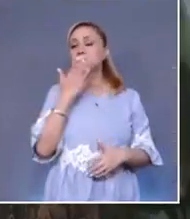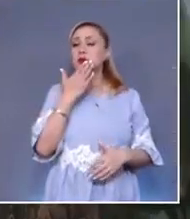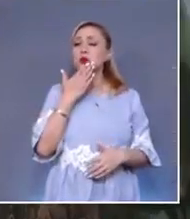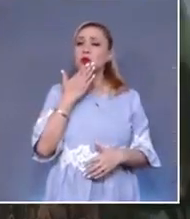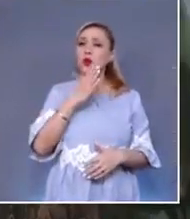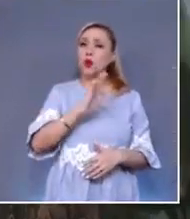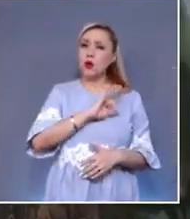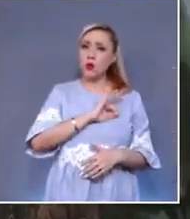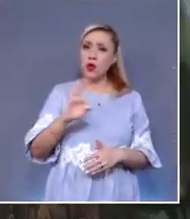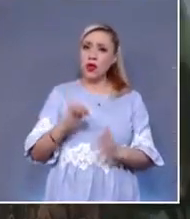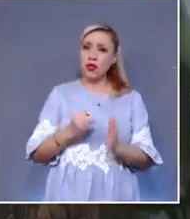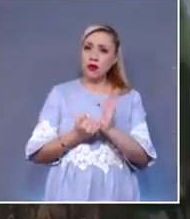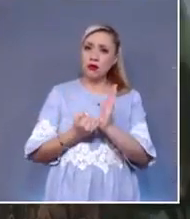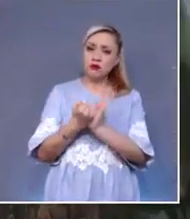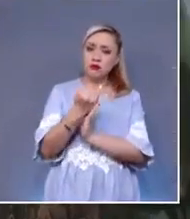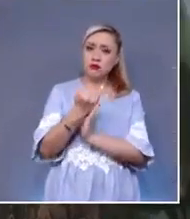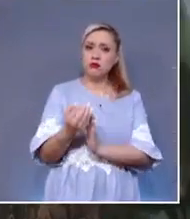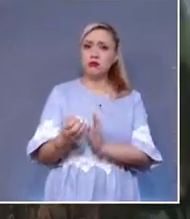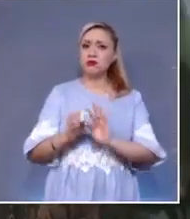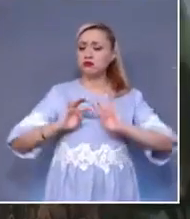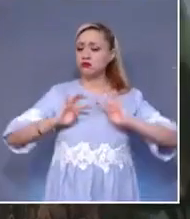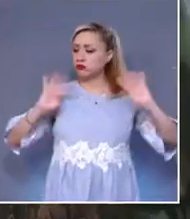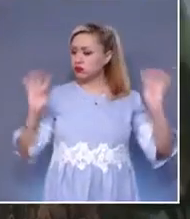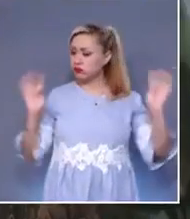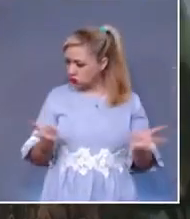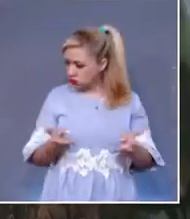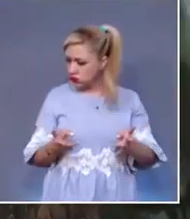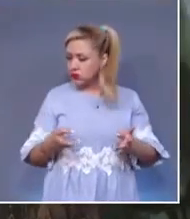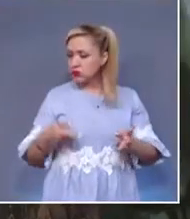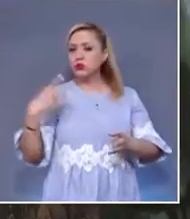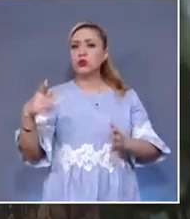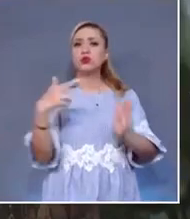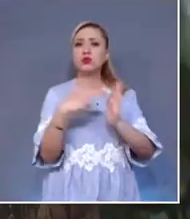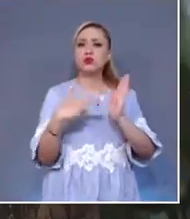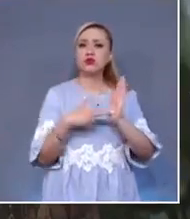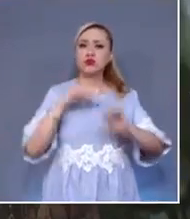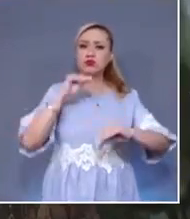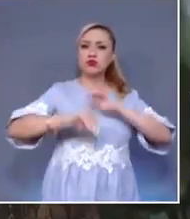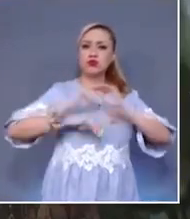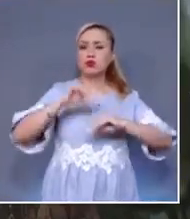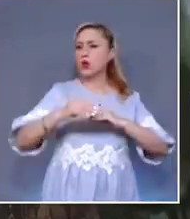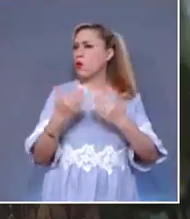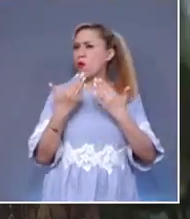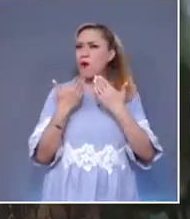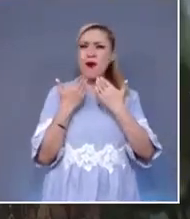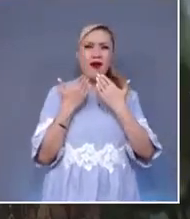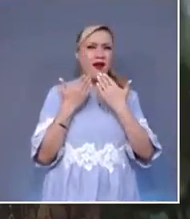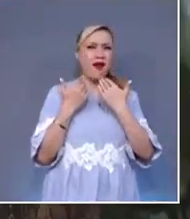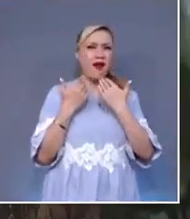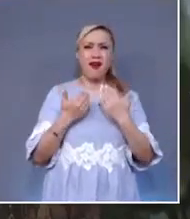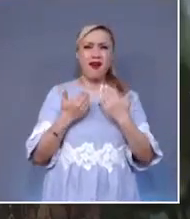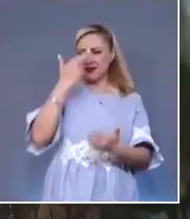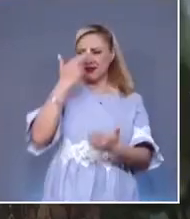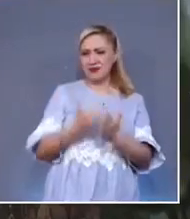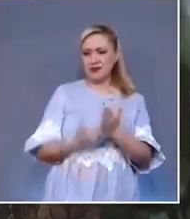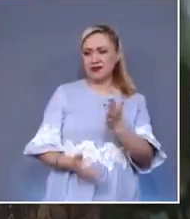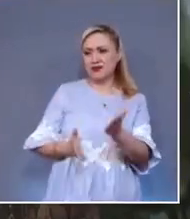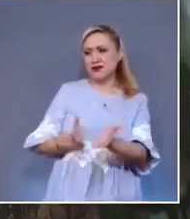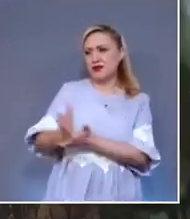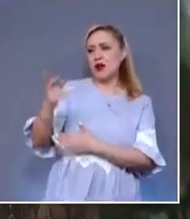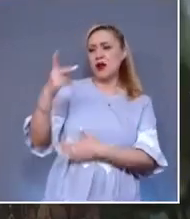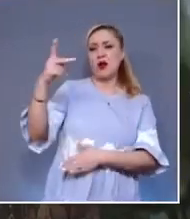ese consejo y la expedición de su reglamento, por lo que no invadió la competencia del municipio de Guaymas y, en